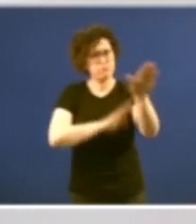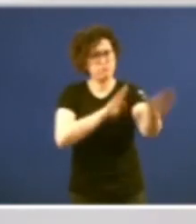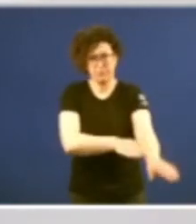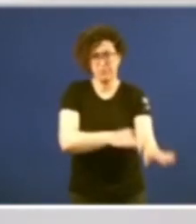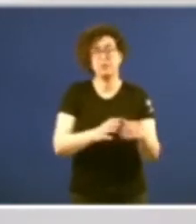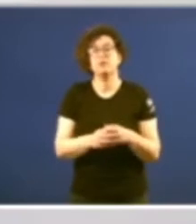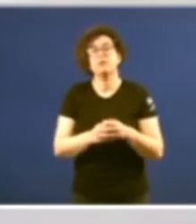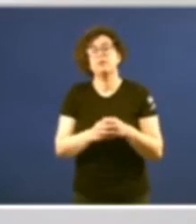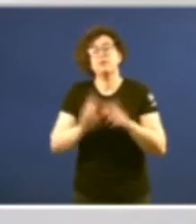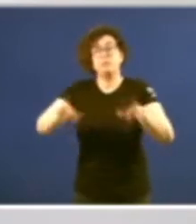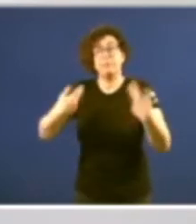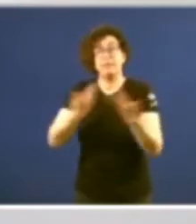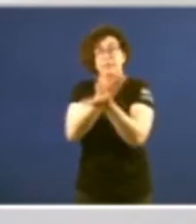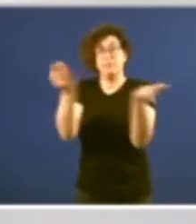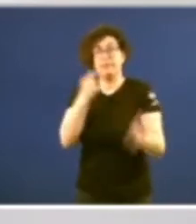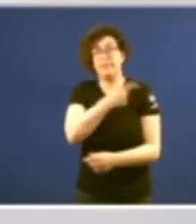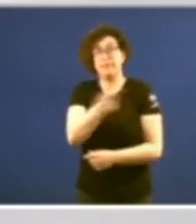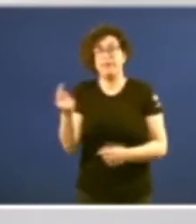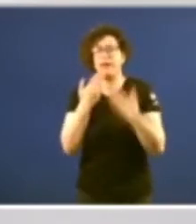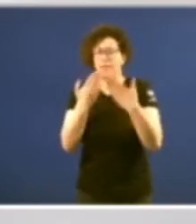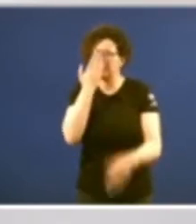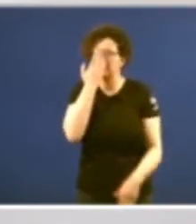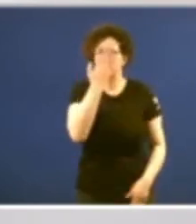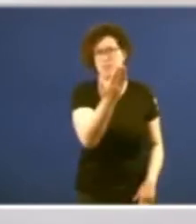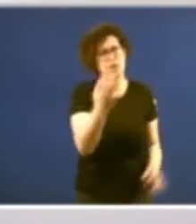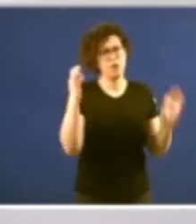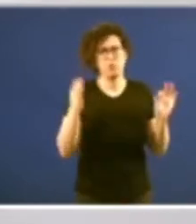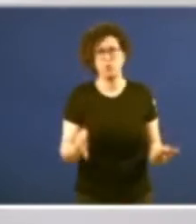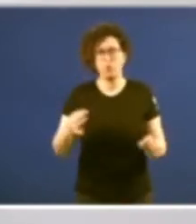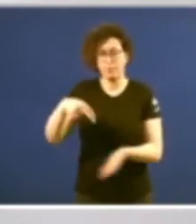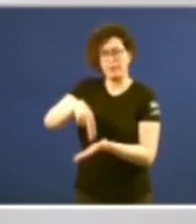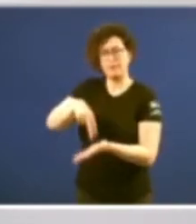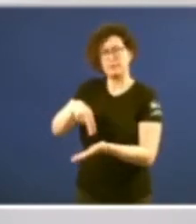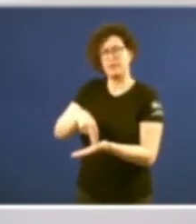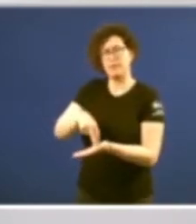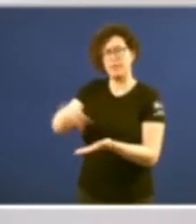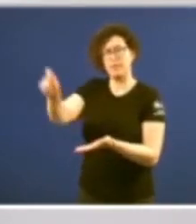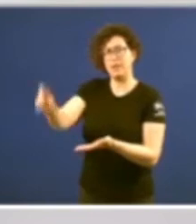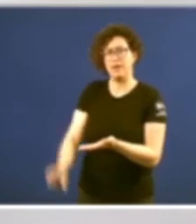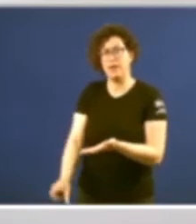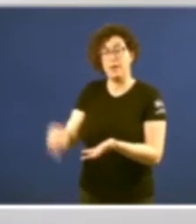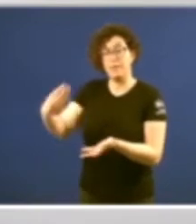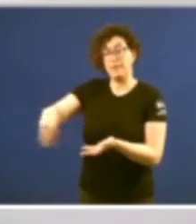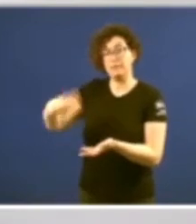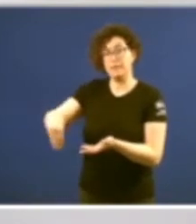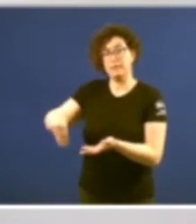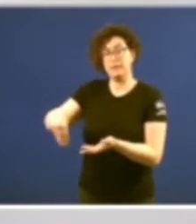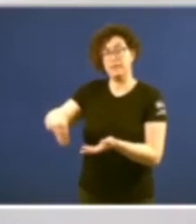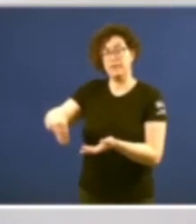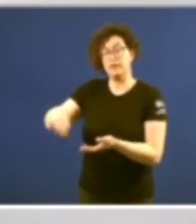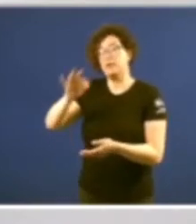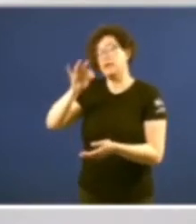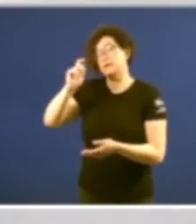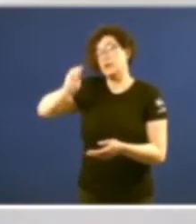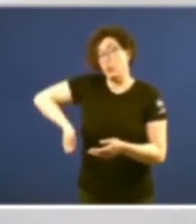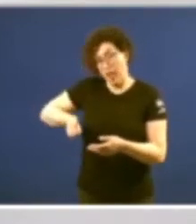Permítame agradecer moi sinceramente a presencia do presidente do Tribunal Constitucional